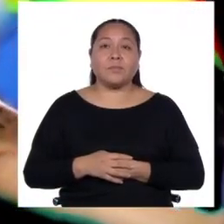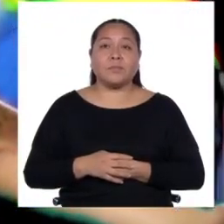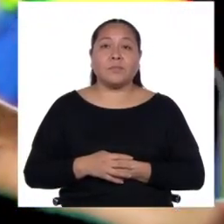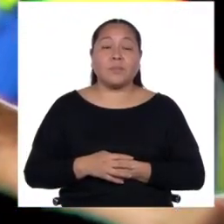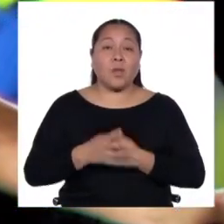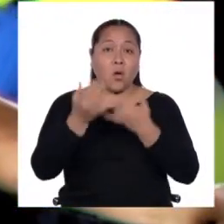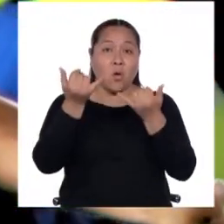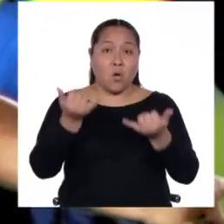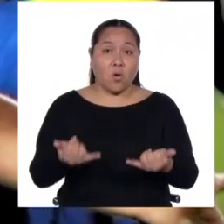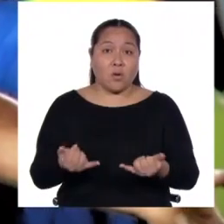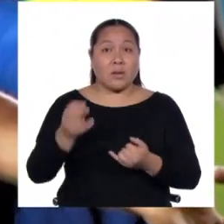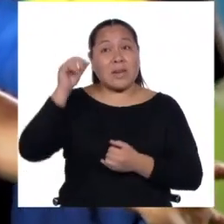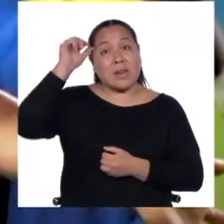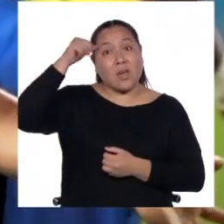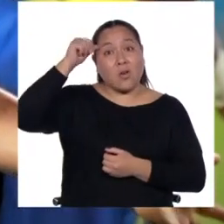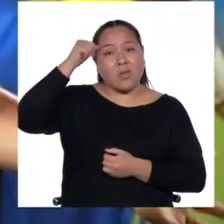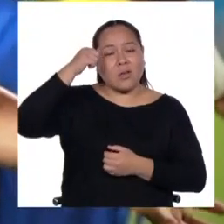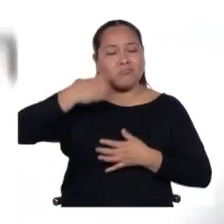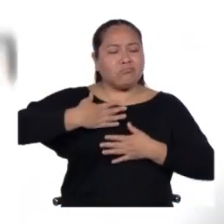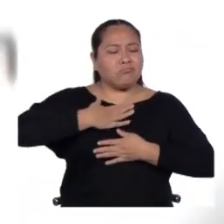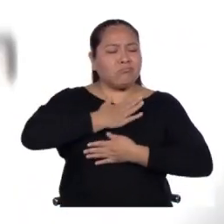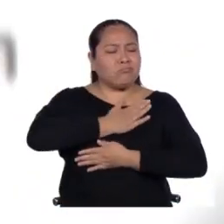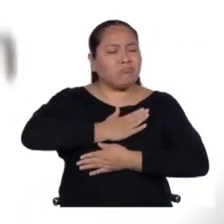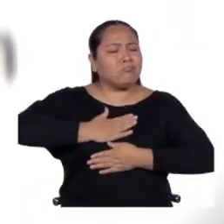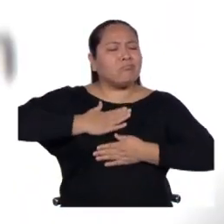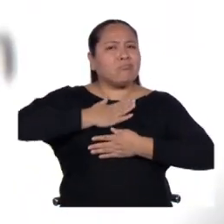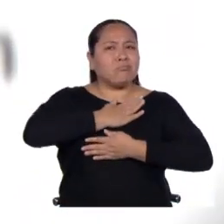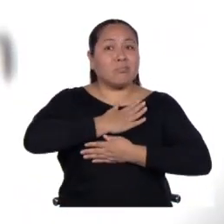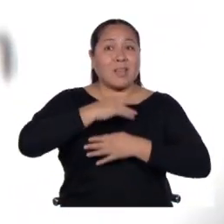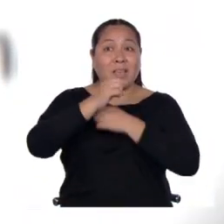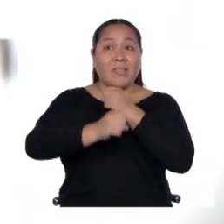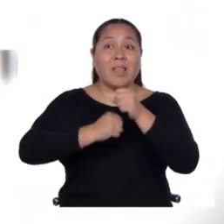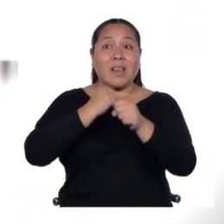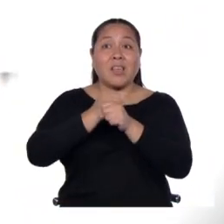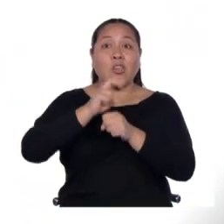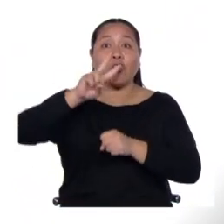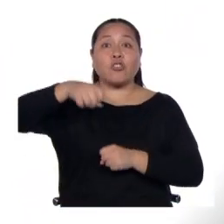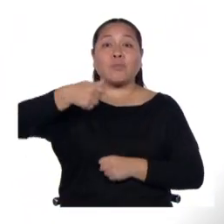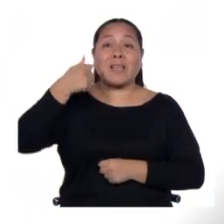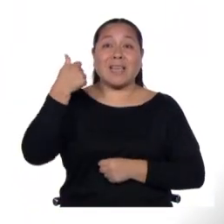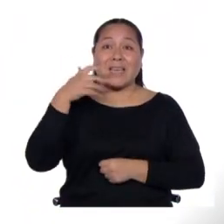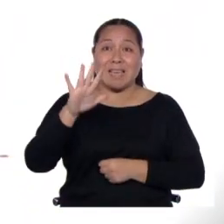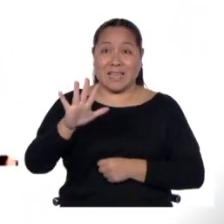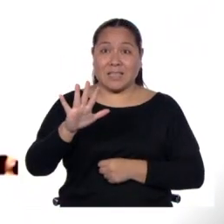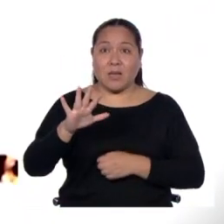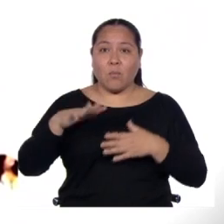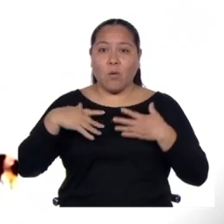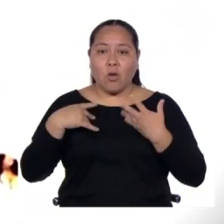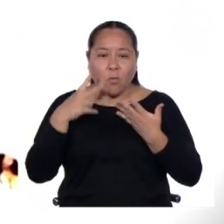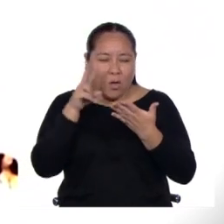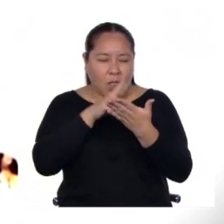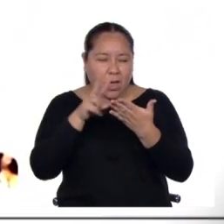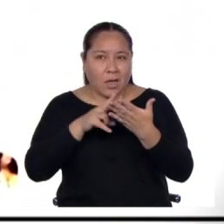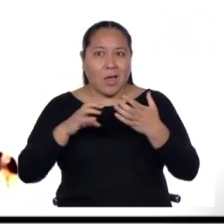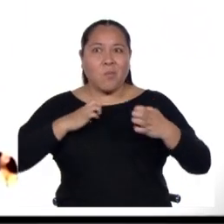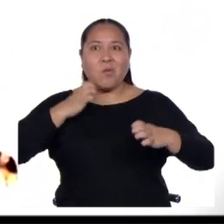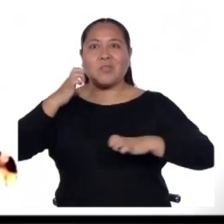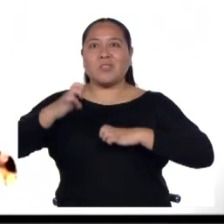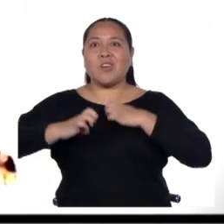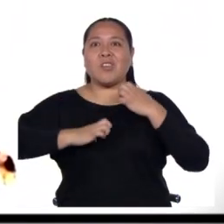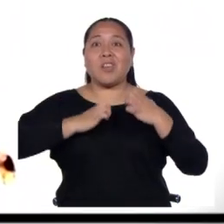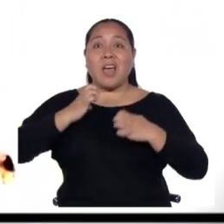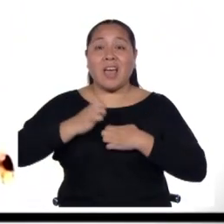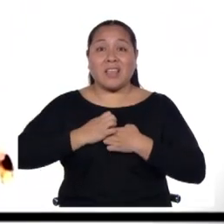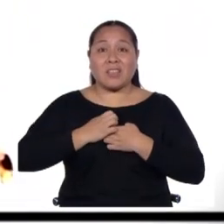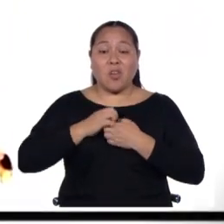Hoy recordamos con satisfacción que en el año 2015 pudimos leer emocionados los mensajes